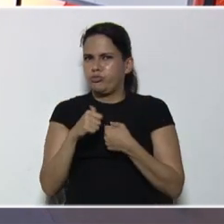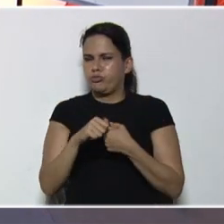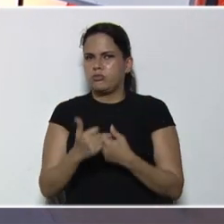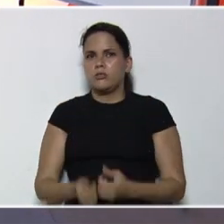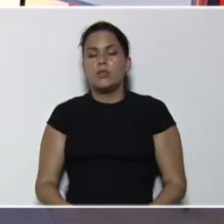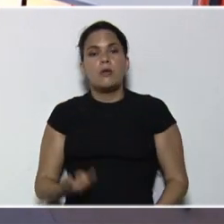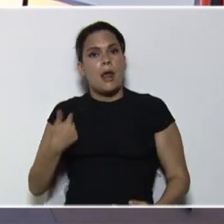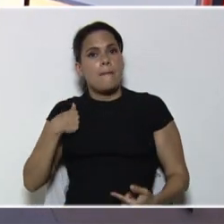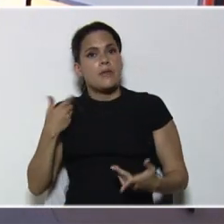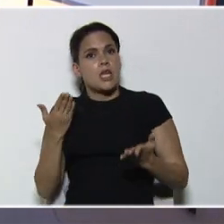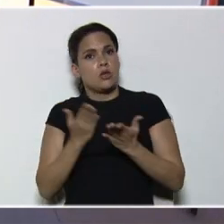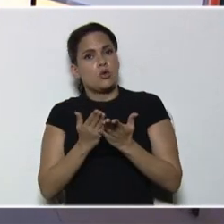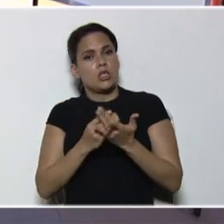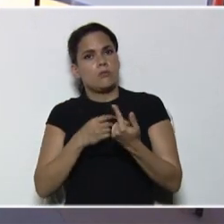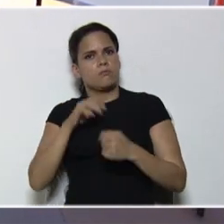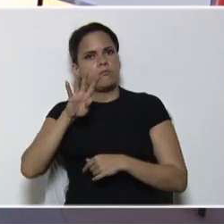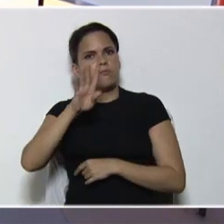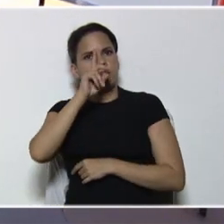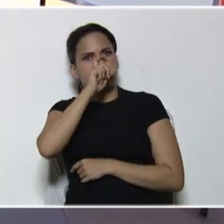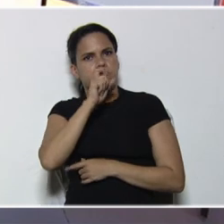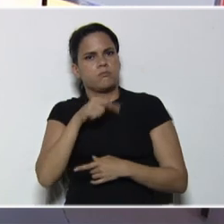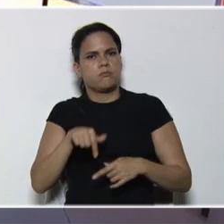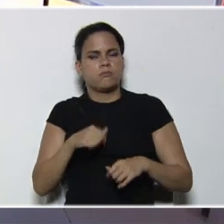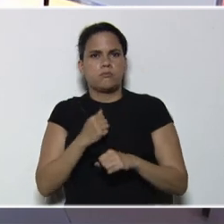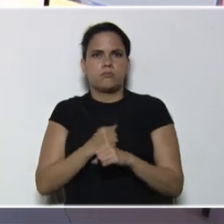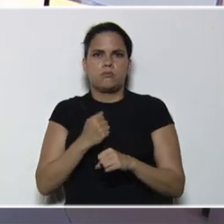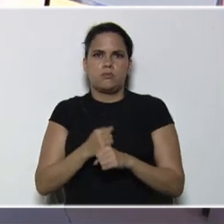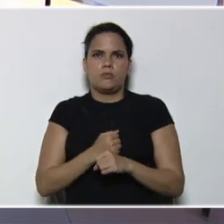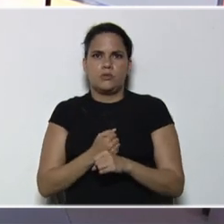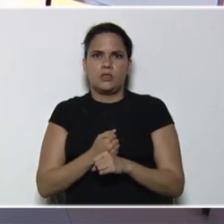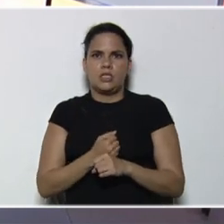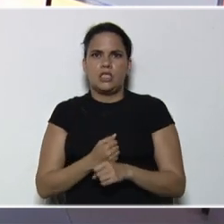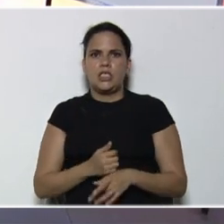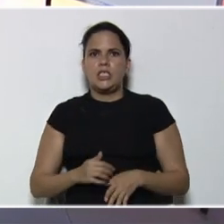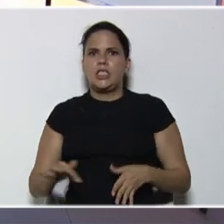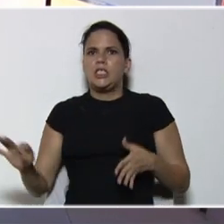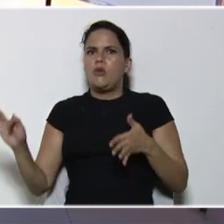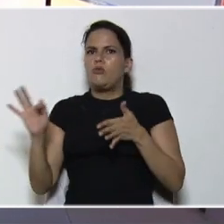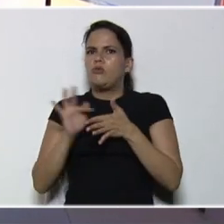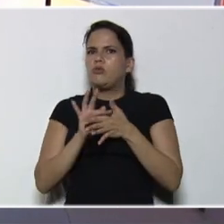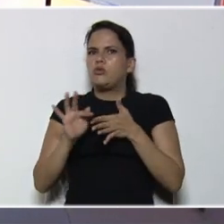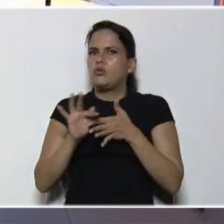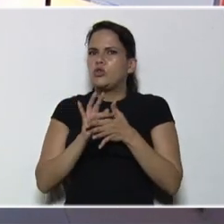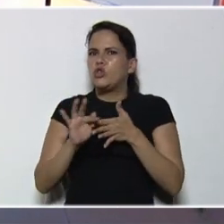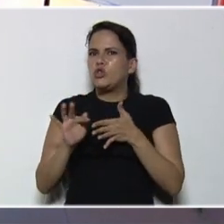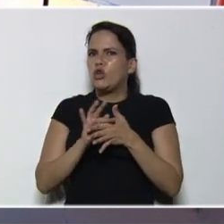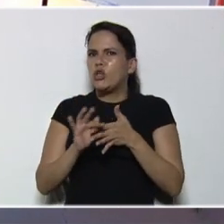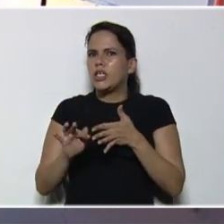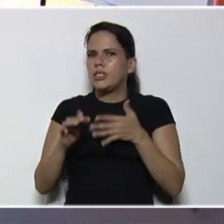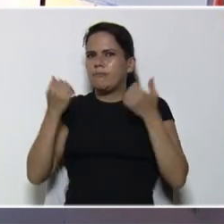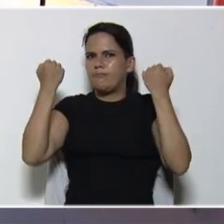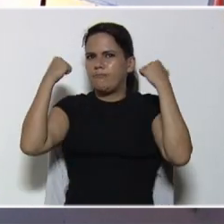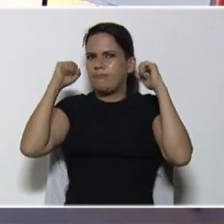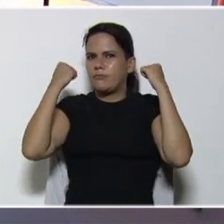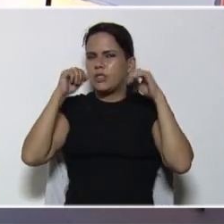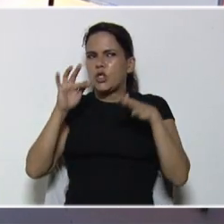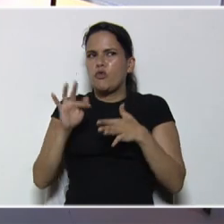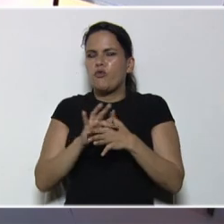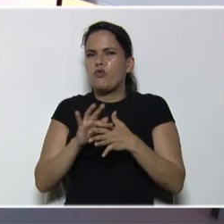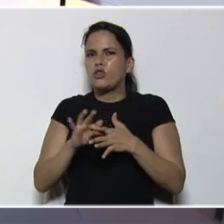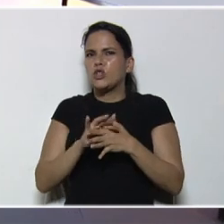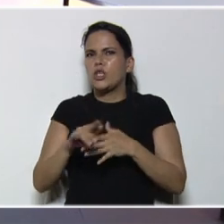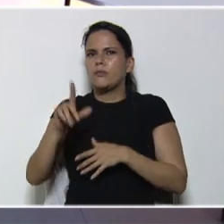mi estudiante, de cuarto año, hoy vamos a trabajar, funciones exponenciales, y funciones logarítmicas, para quinto, posición